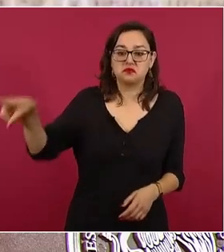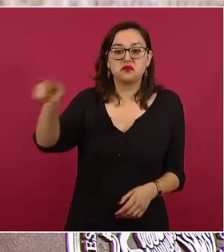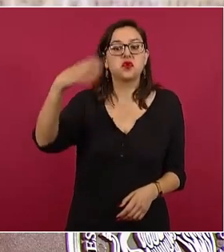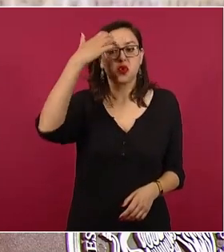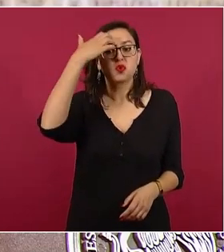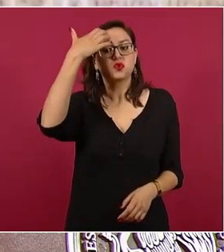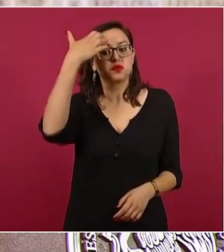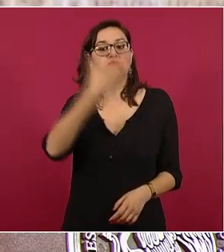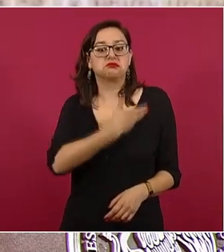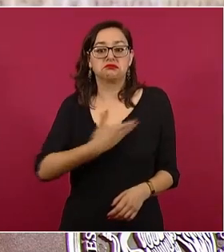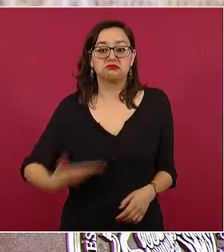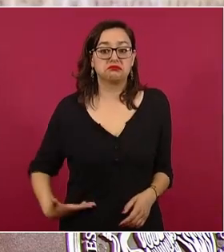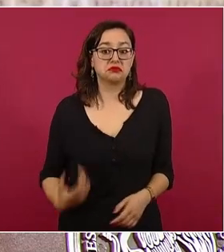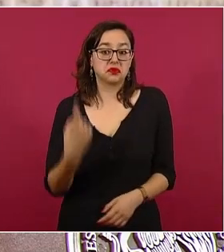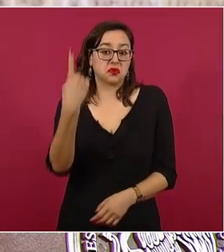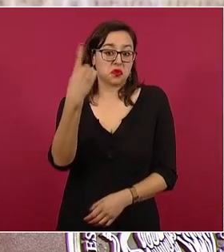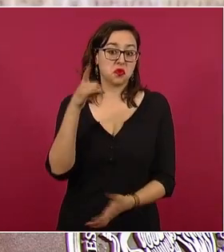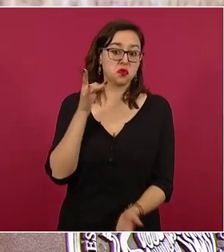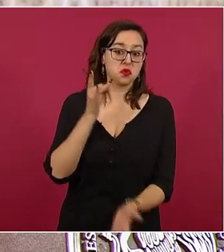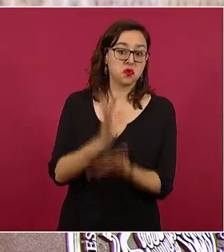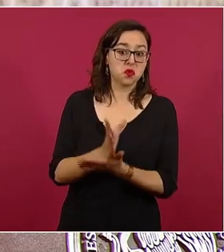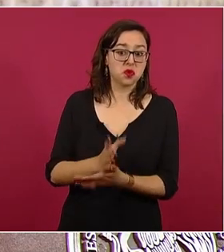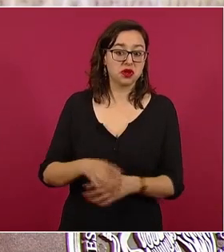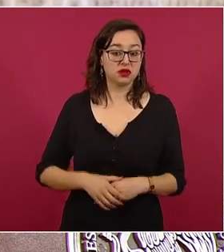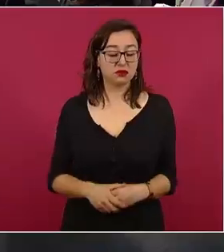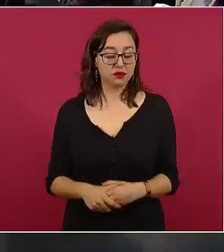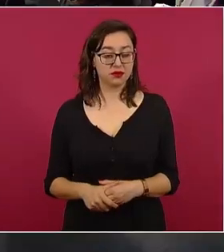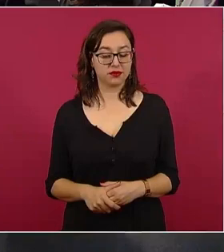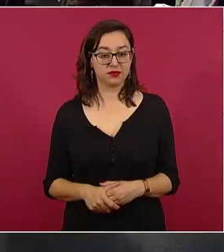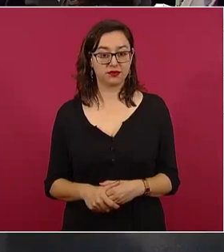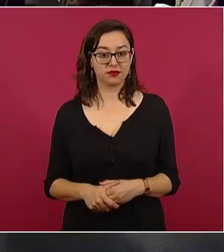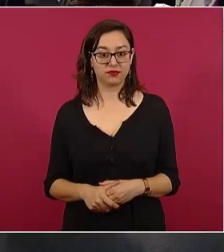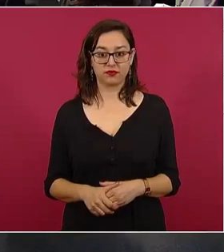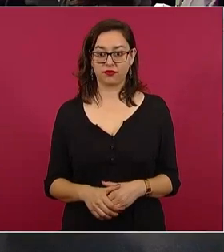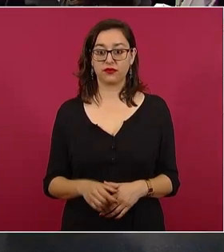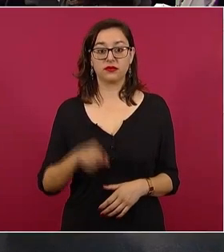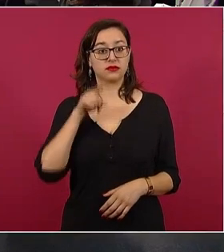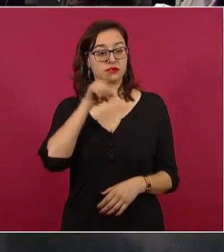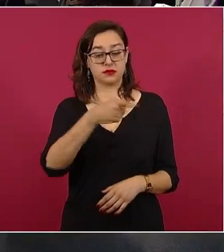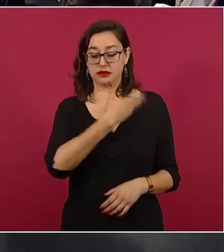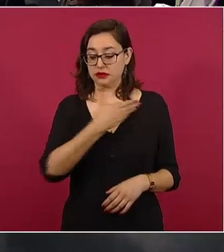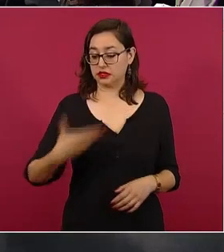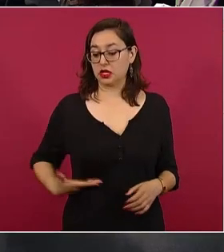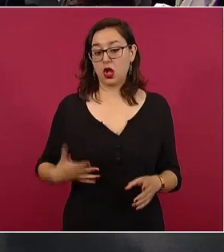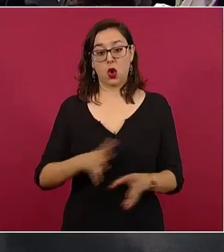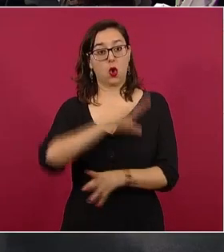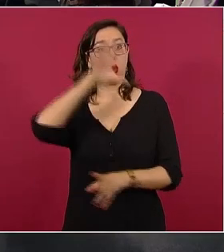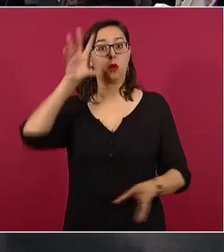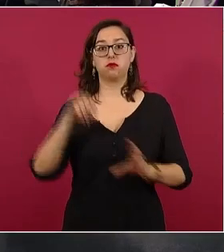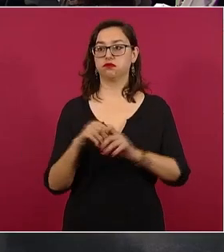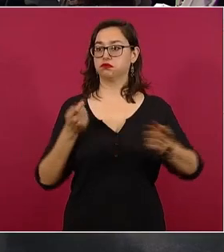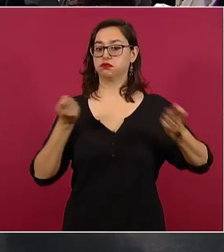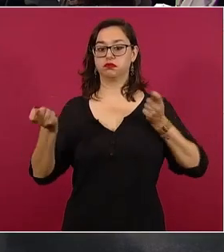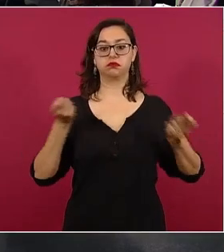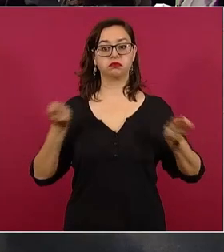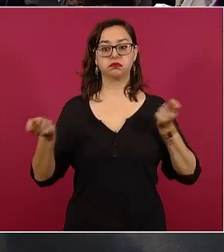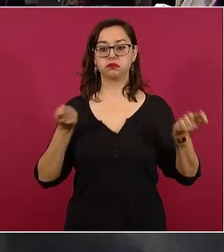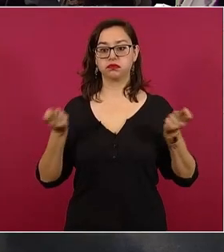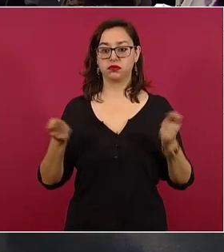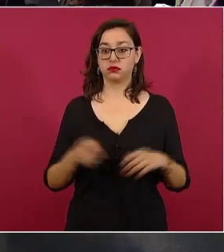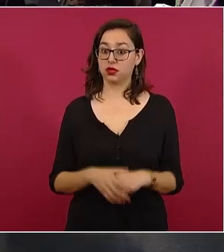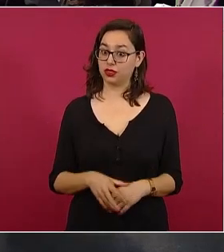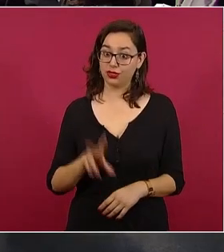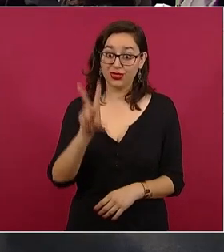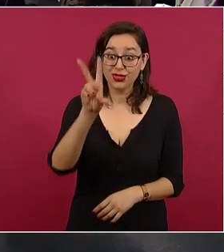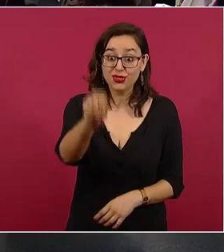poder absoluto, omnímodo. pues